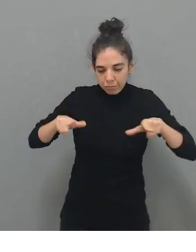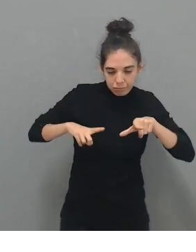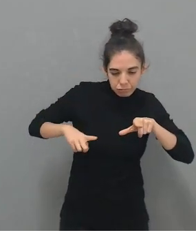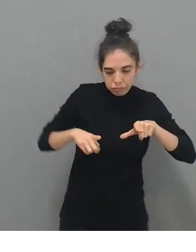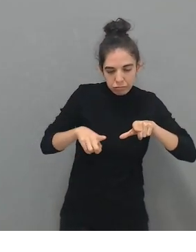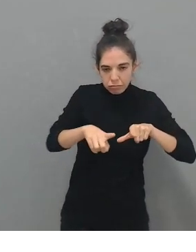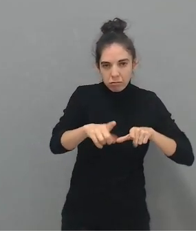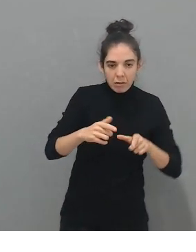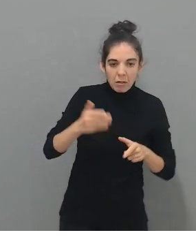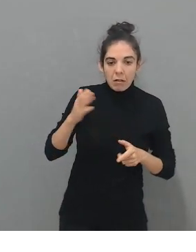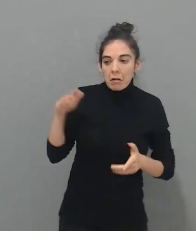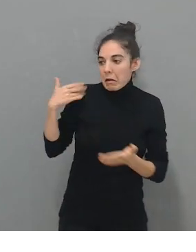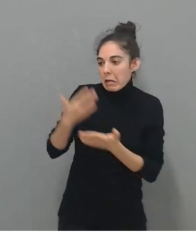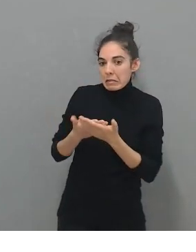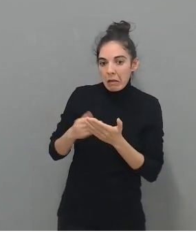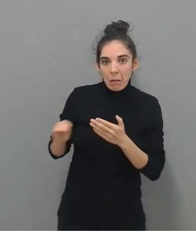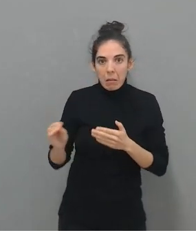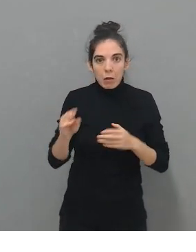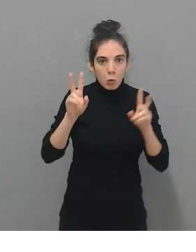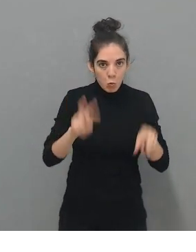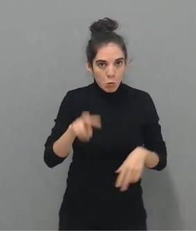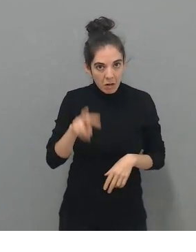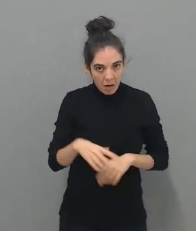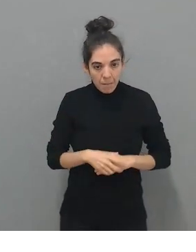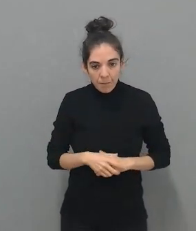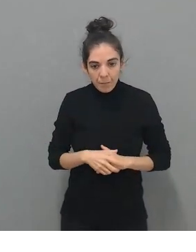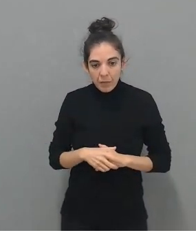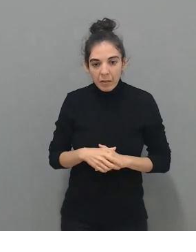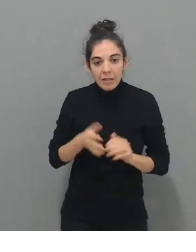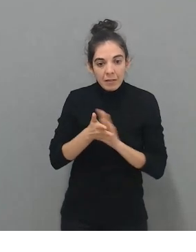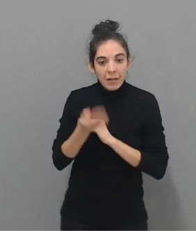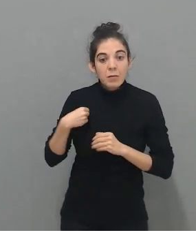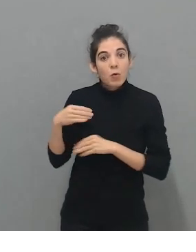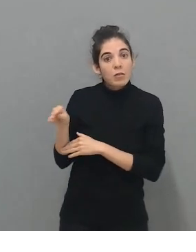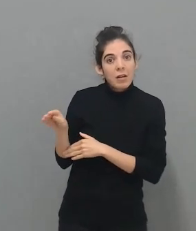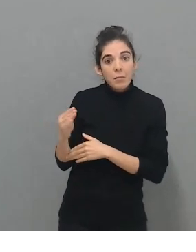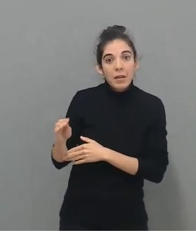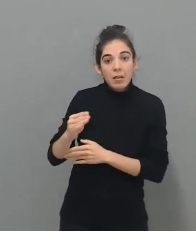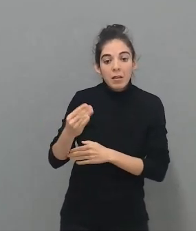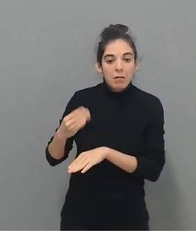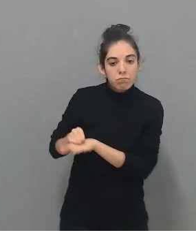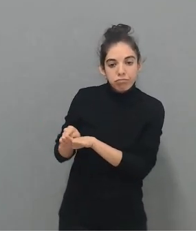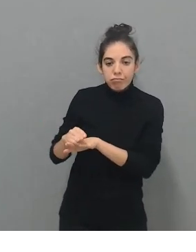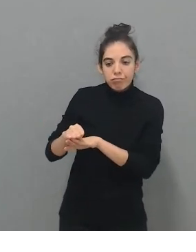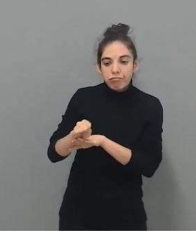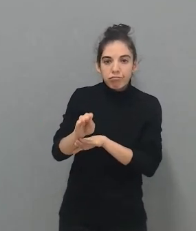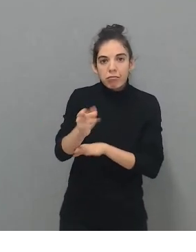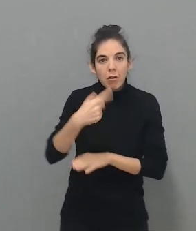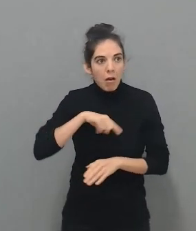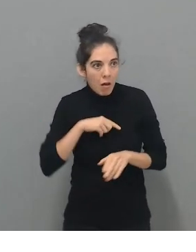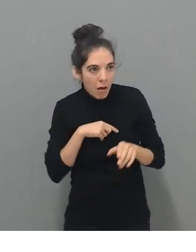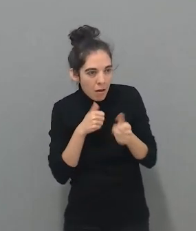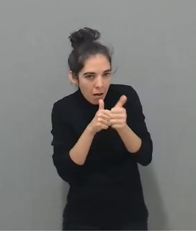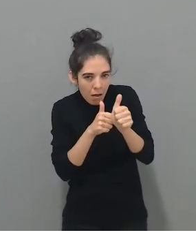arrastre en realidad virtual. Y lo que hacemos es una serpiente, la que vamos restando por detrás de la serpiente y trabajando a nivel